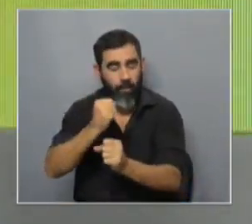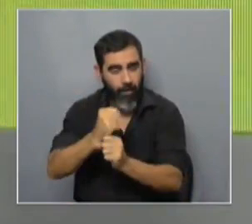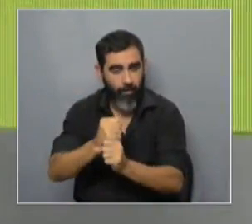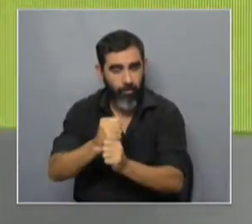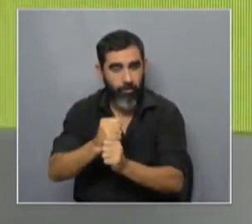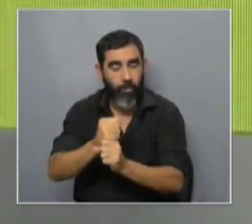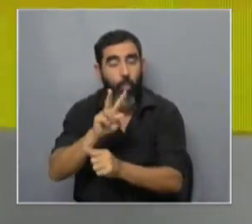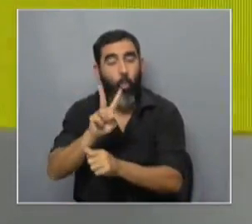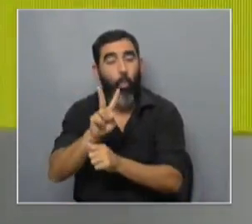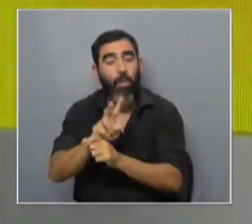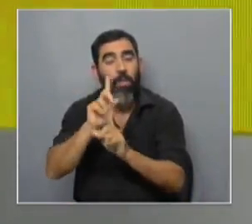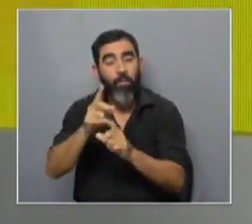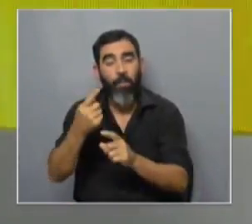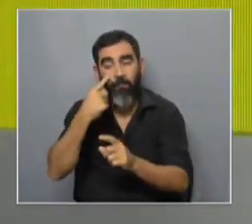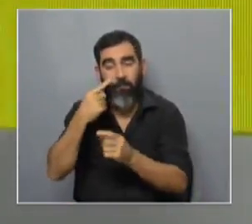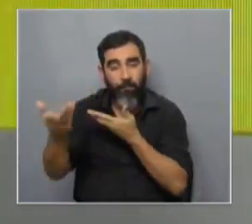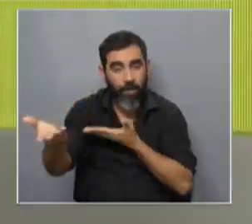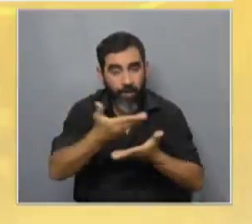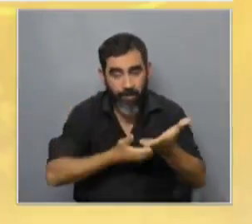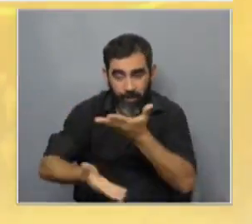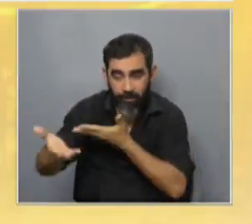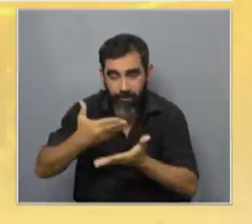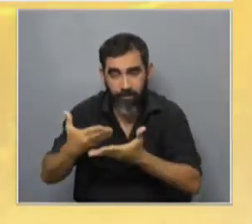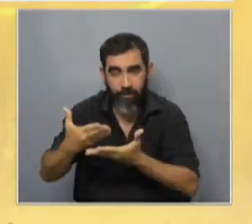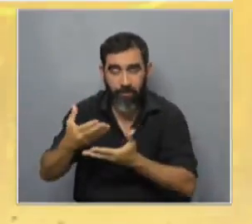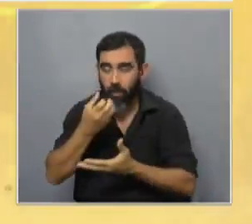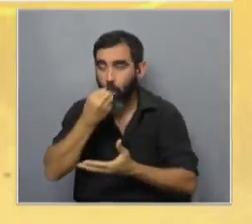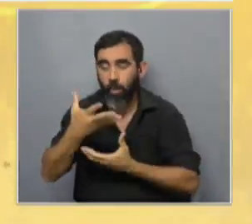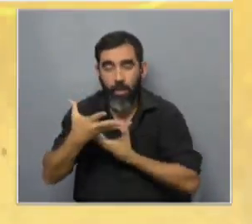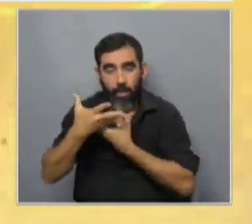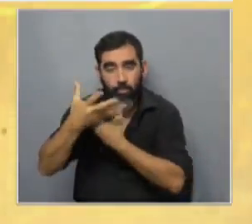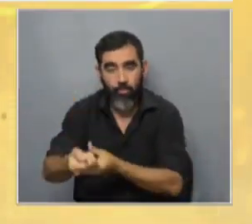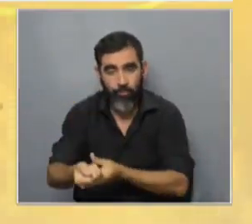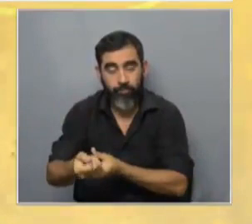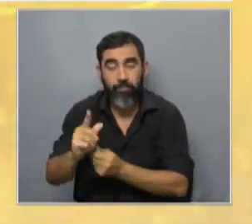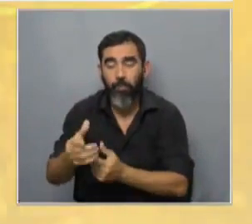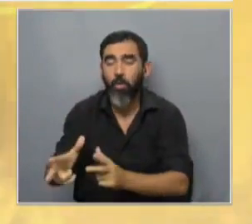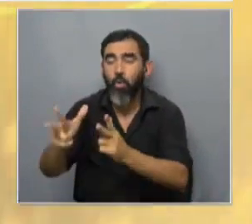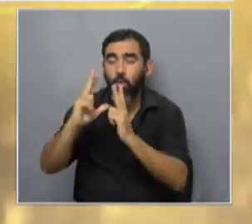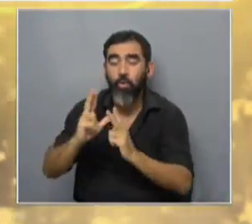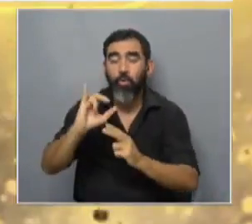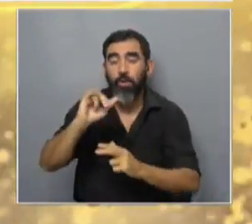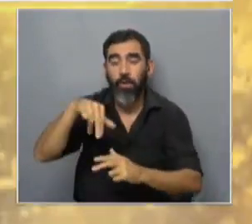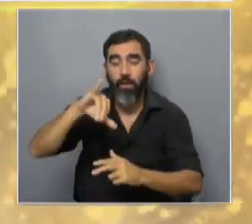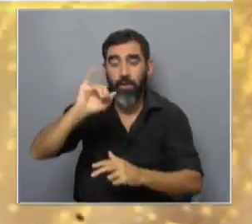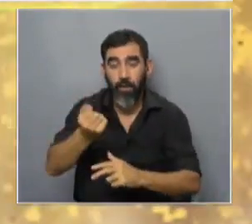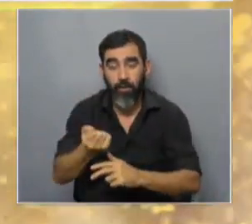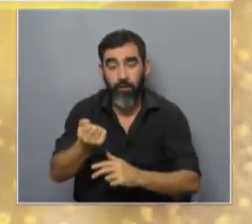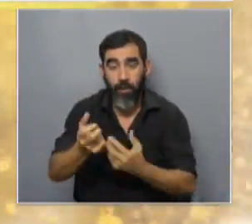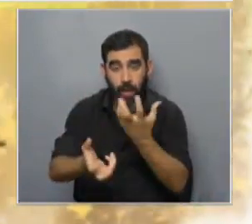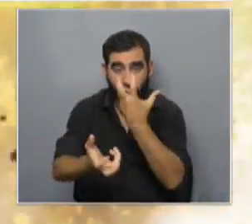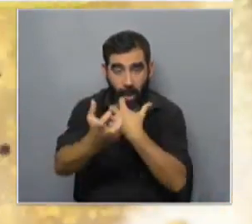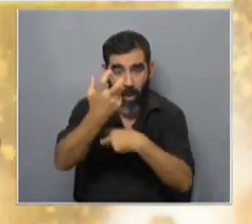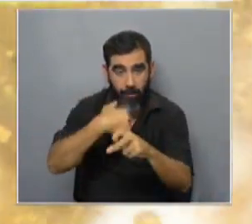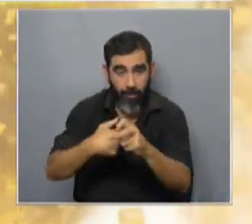lo que protegen es también la convivencia ayudan a la buena convivencia él nos comentaba que en el Iña cuando hablas de convivencia estás hablando entre animales estás